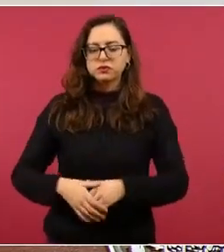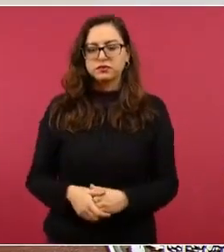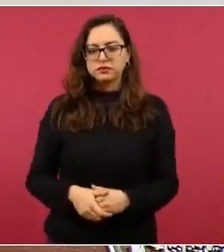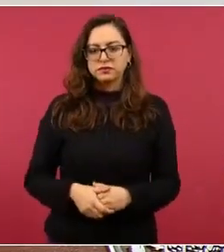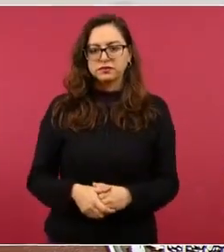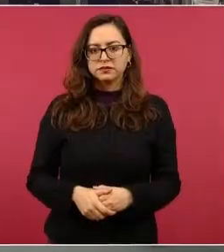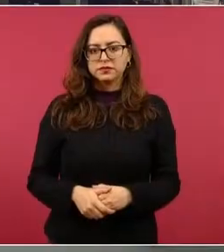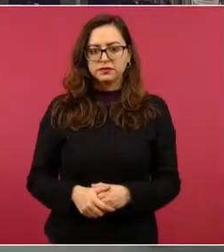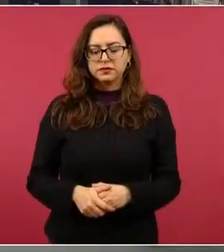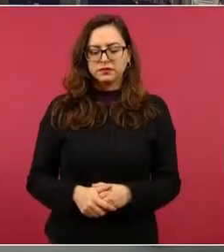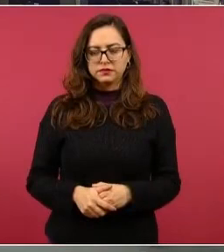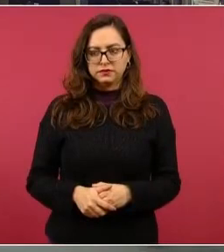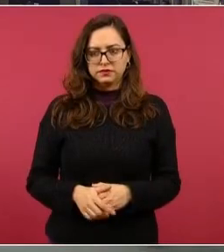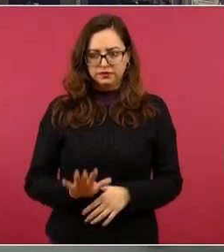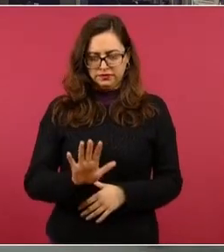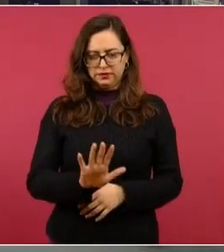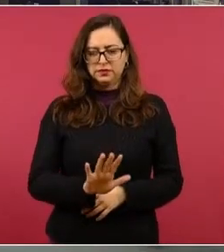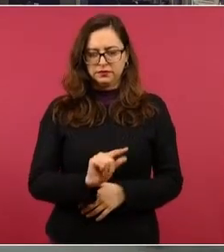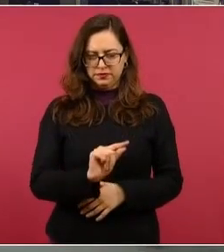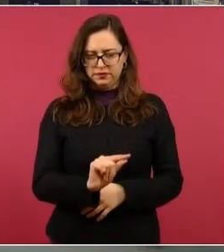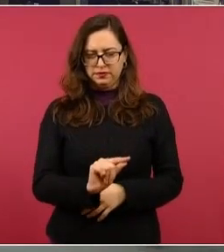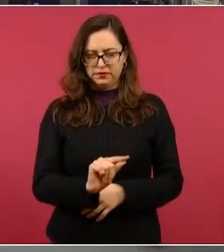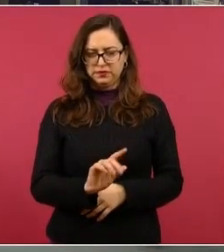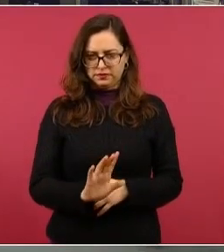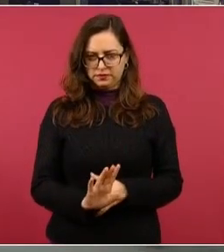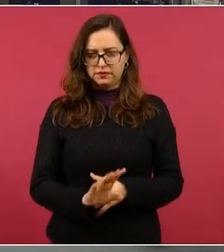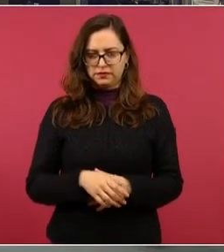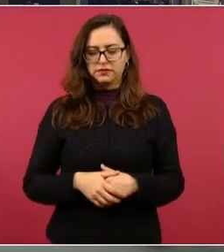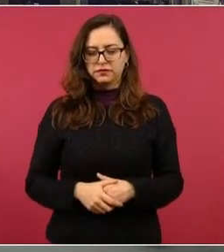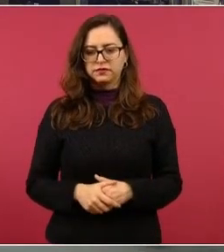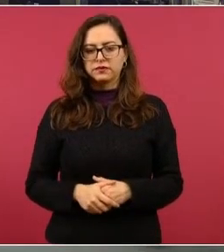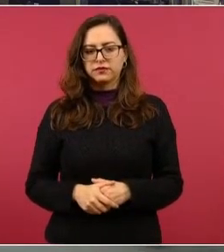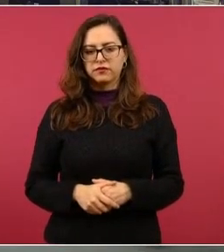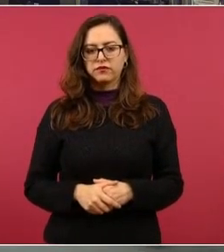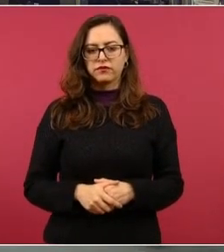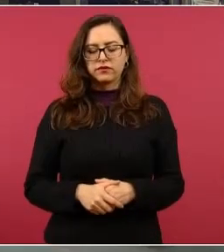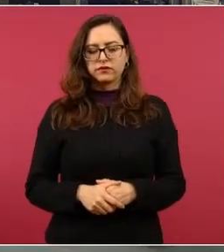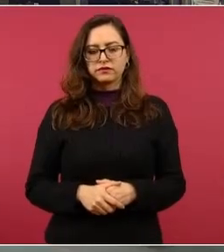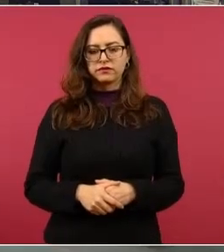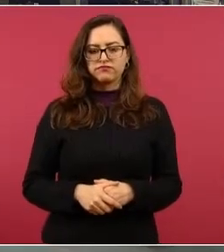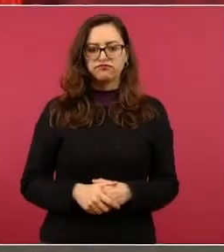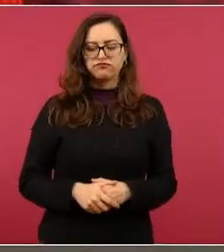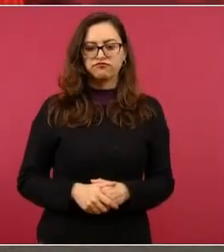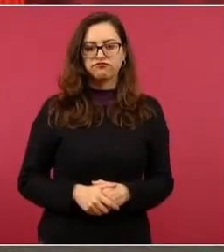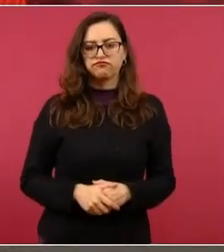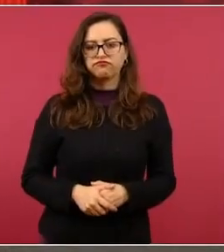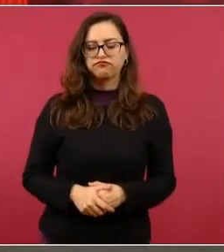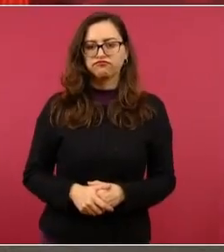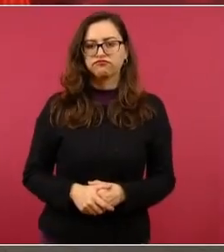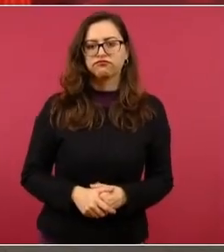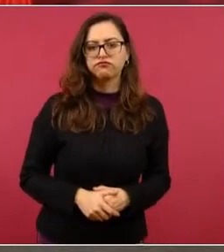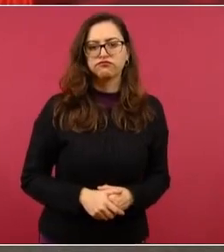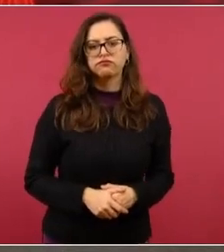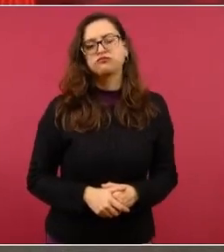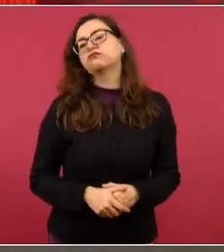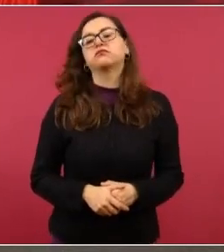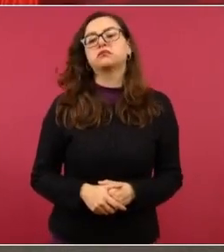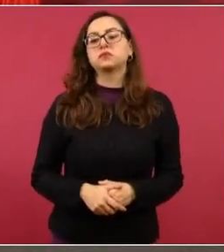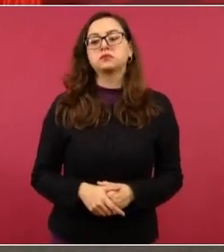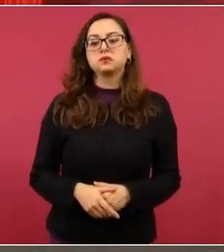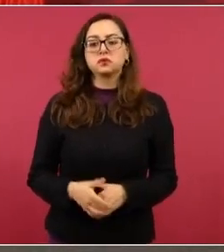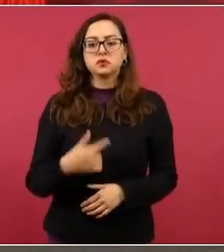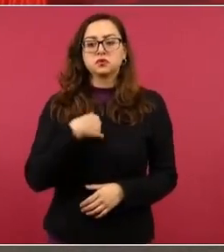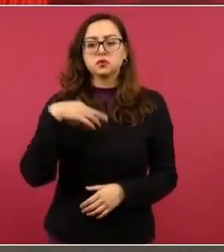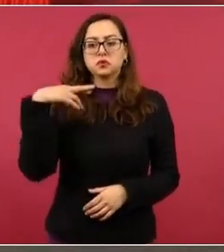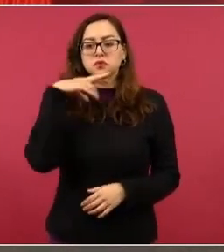Entonces, no es el que yo les conteste algo para